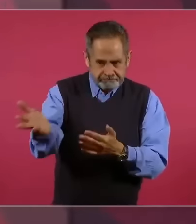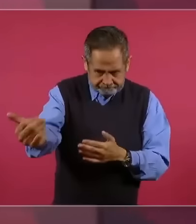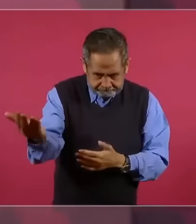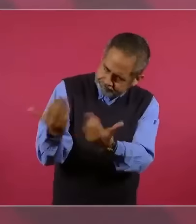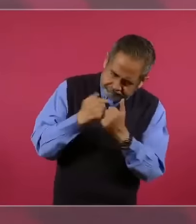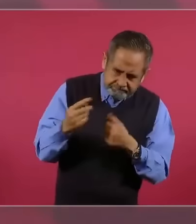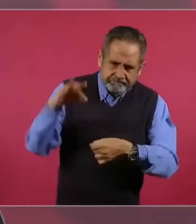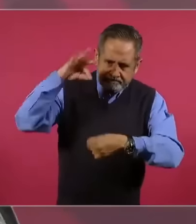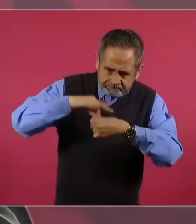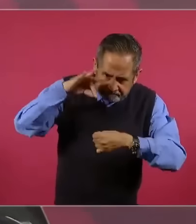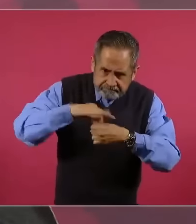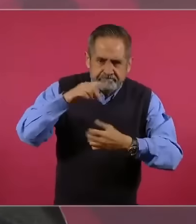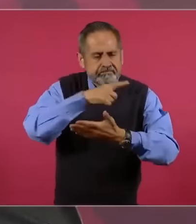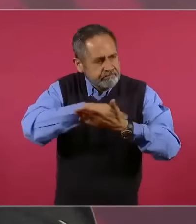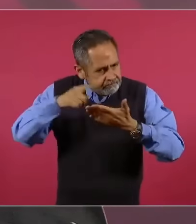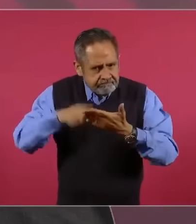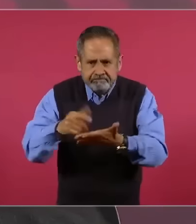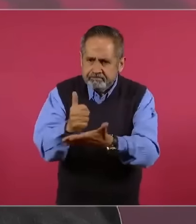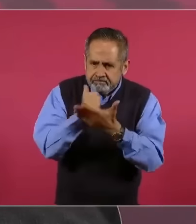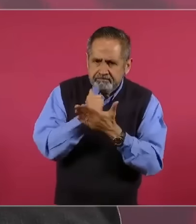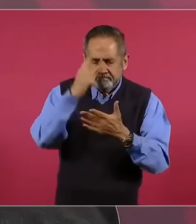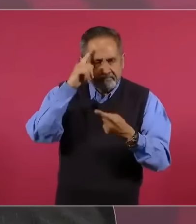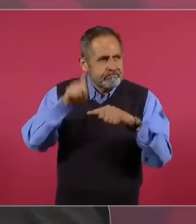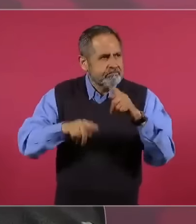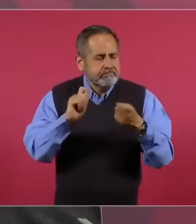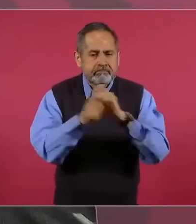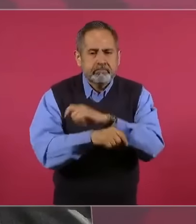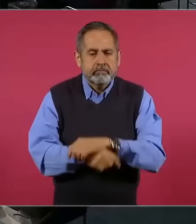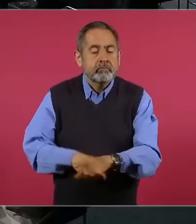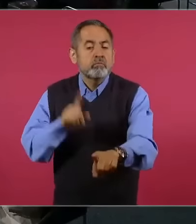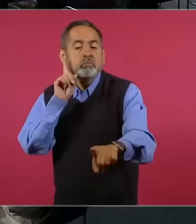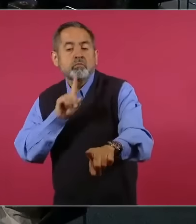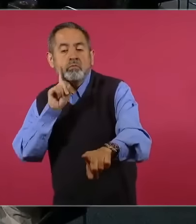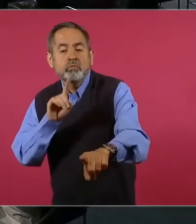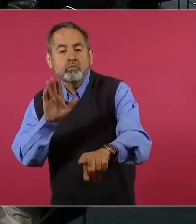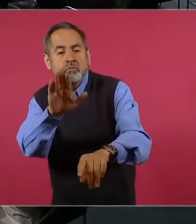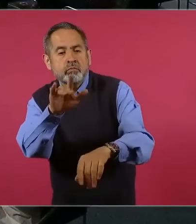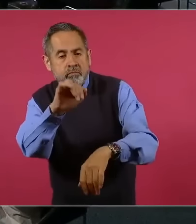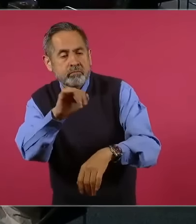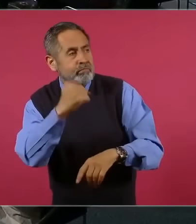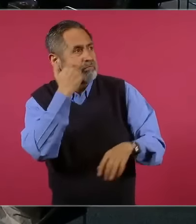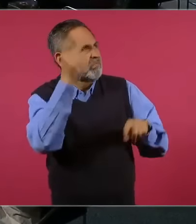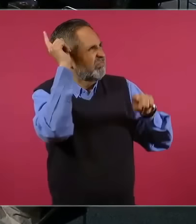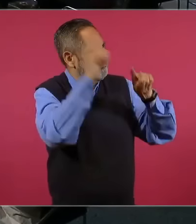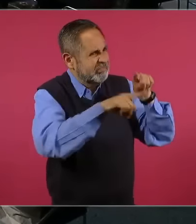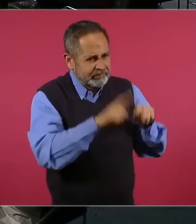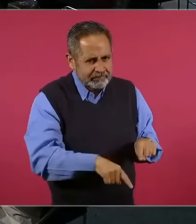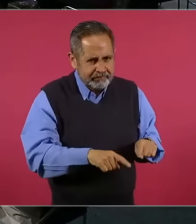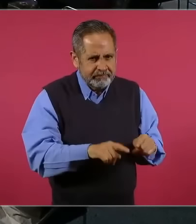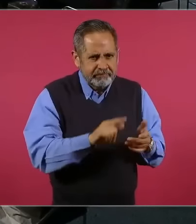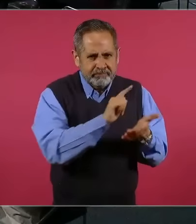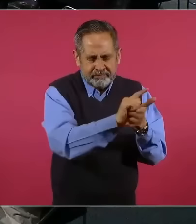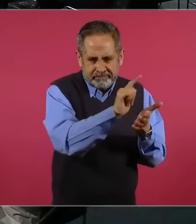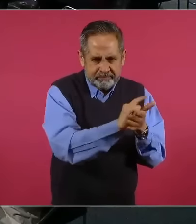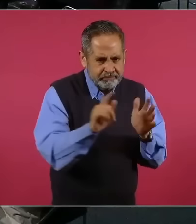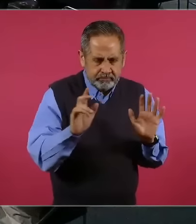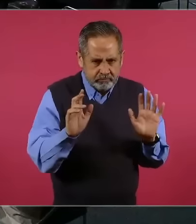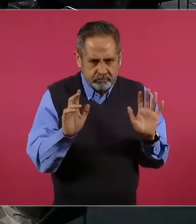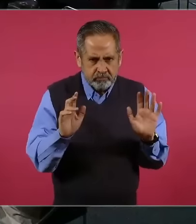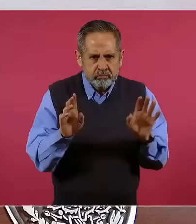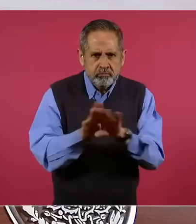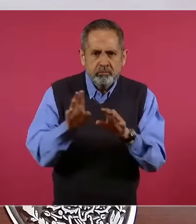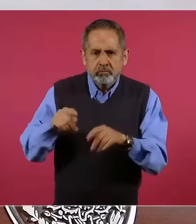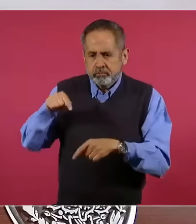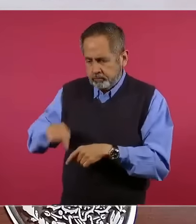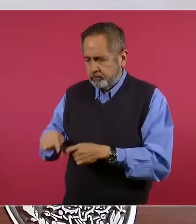principales en esta transformación. Entonces, ¿sí se requiere demolición en el Poder Judicial, no limpia como en los otros poderes?